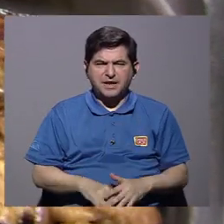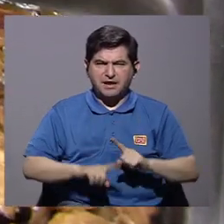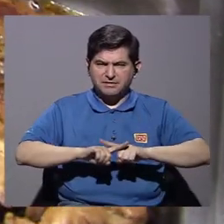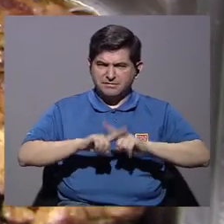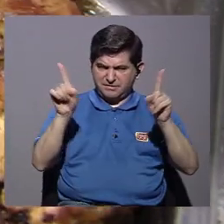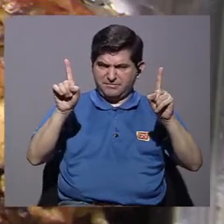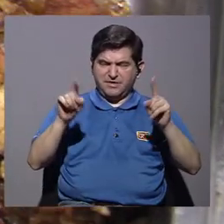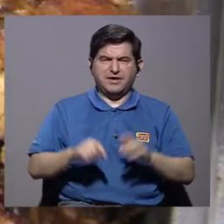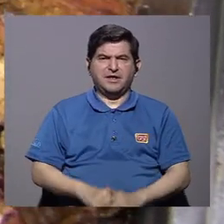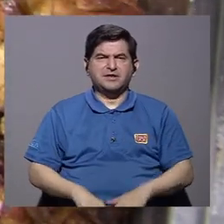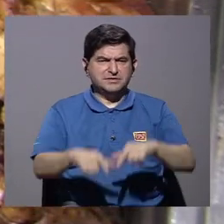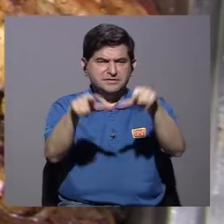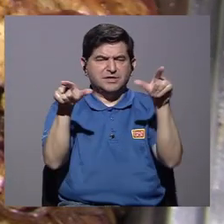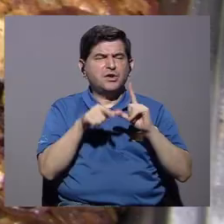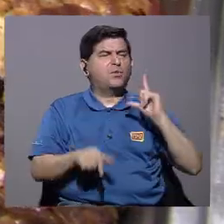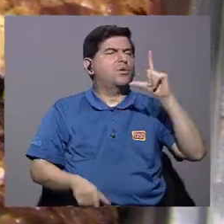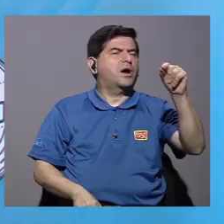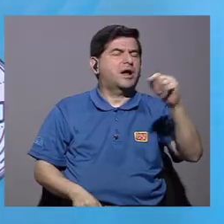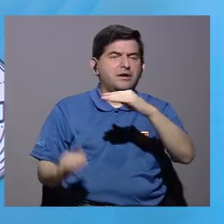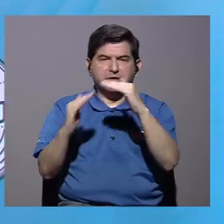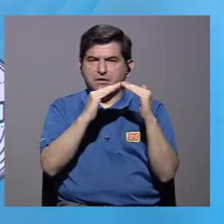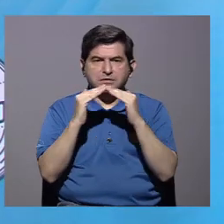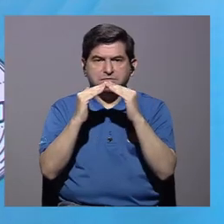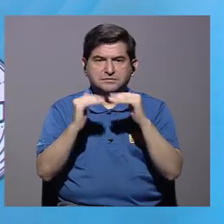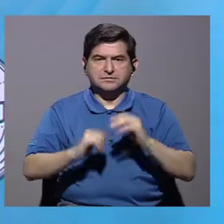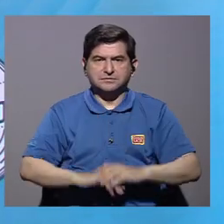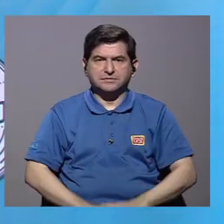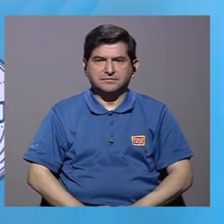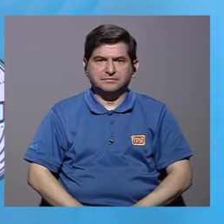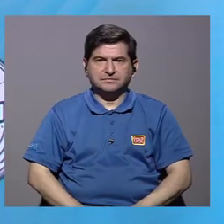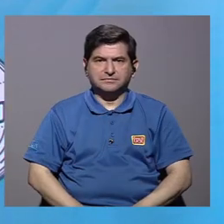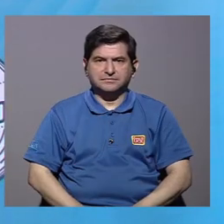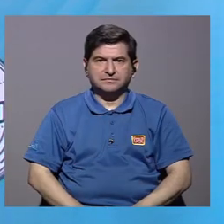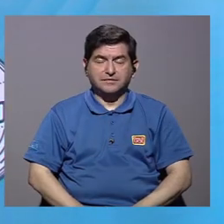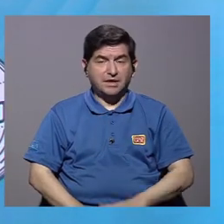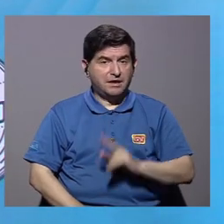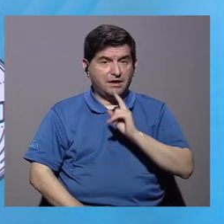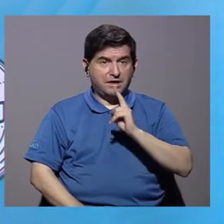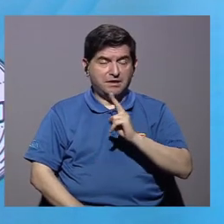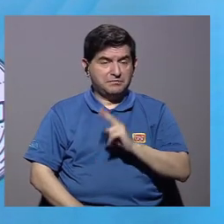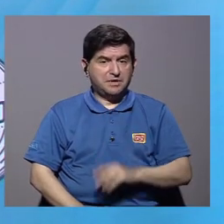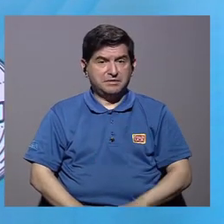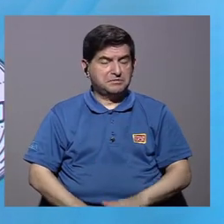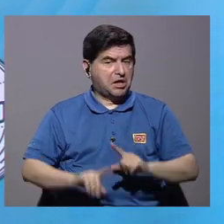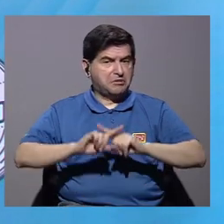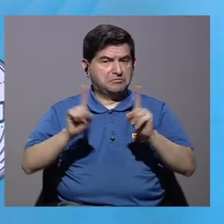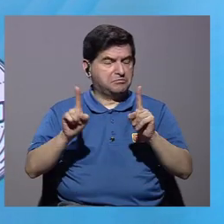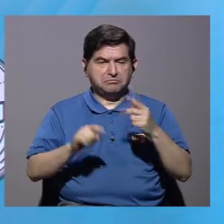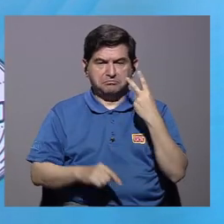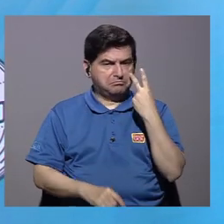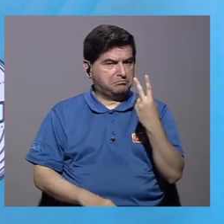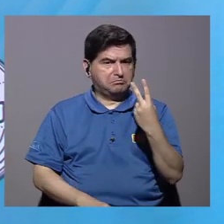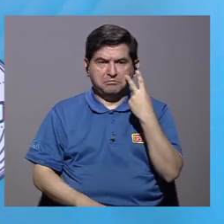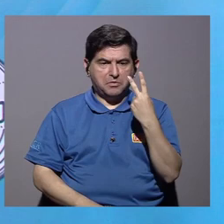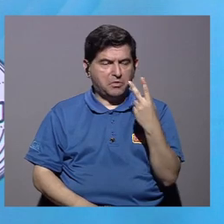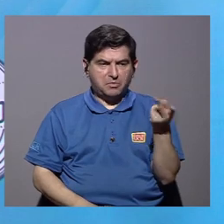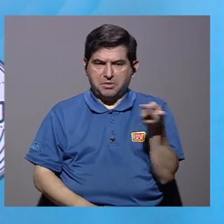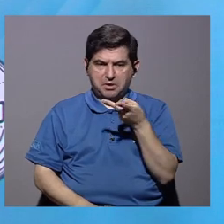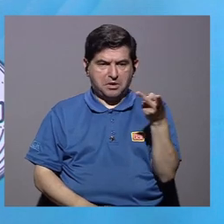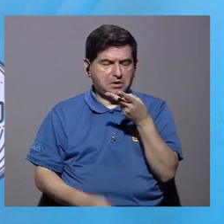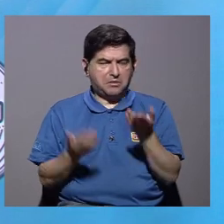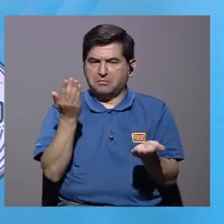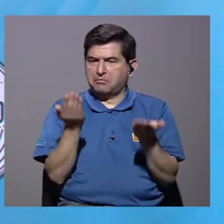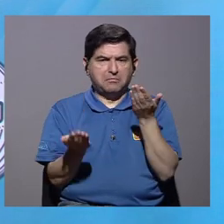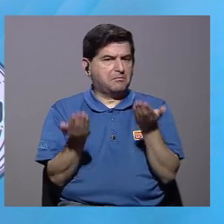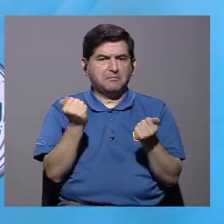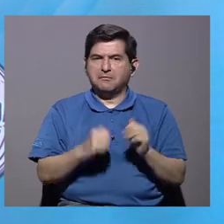es que esperábamos notar una diferencia entre zona rural y zona urbana. Y en realidad no vimos